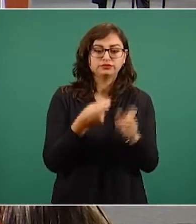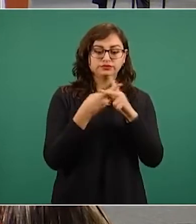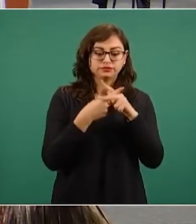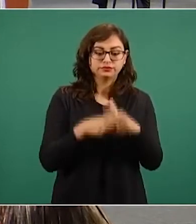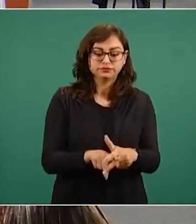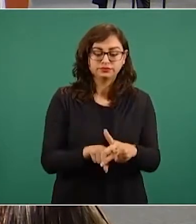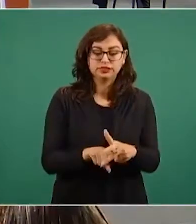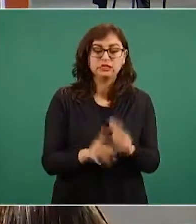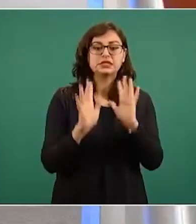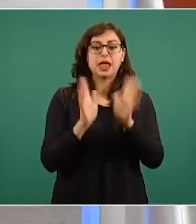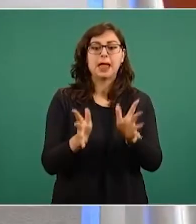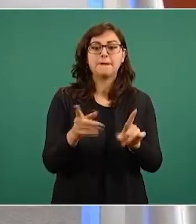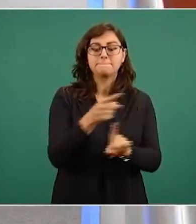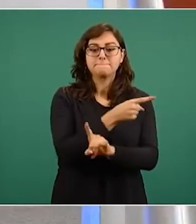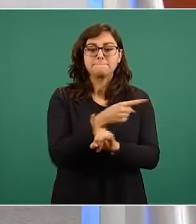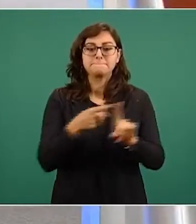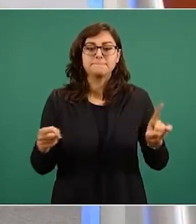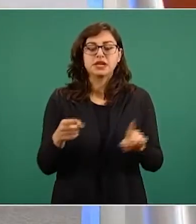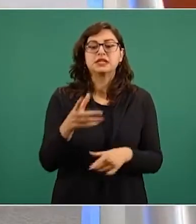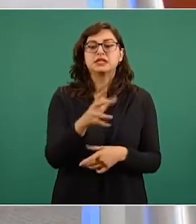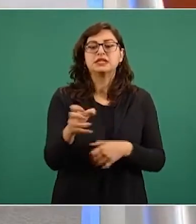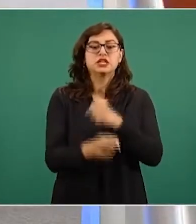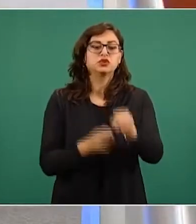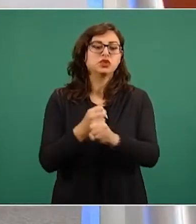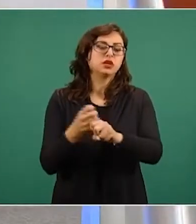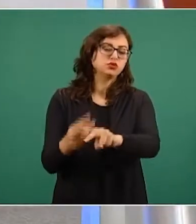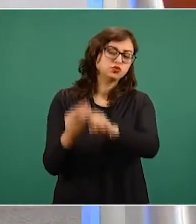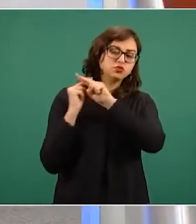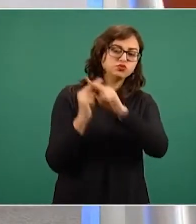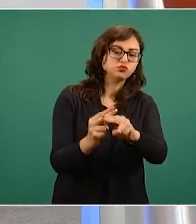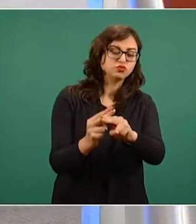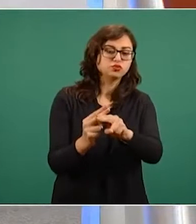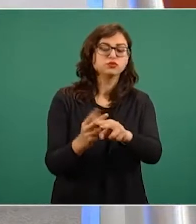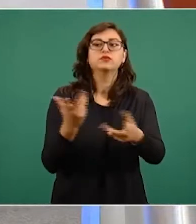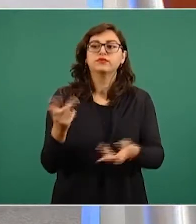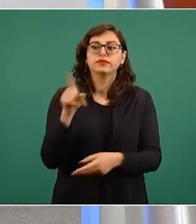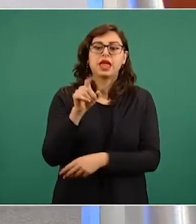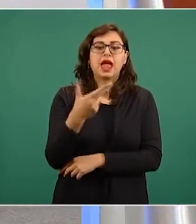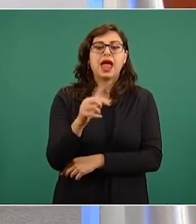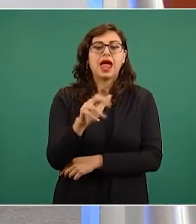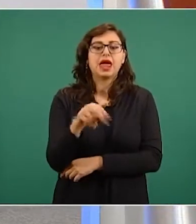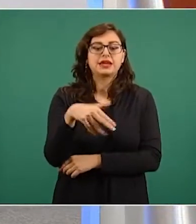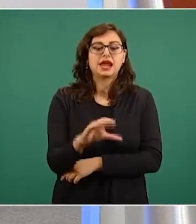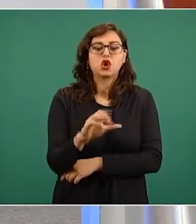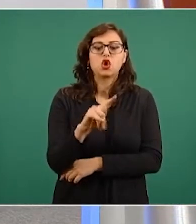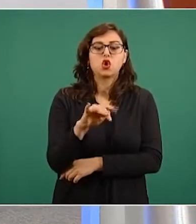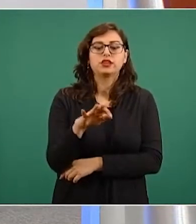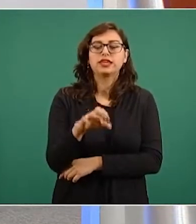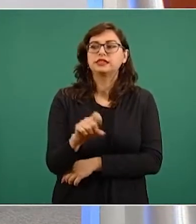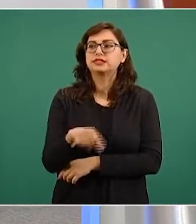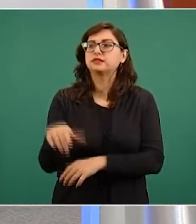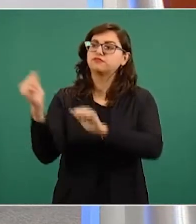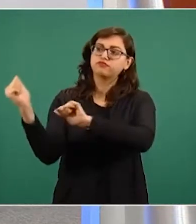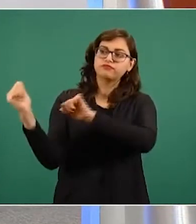cumplió medio milenio desde la llegada de Hernán Cortés al territorio de la actual República